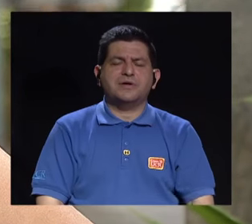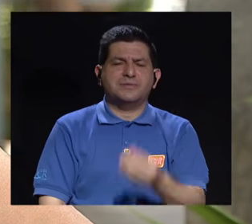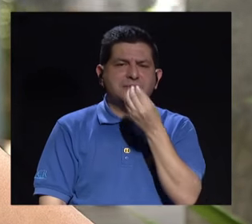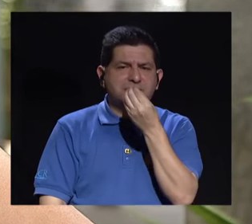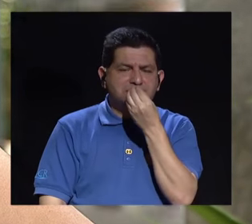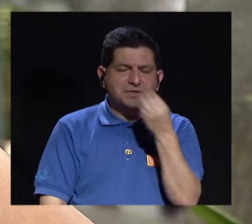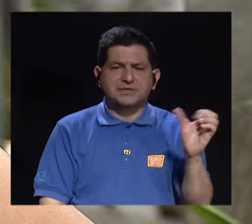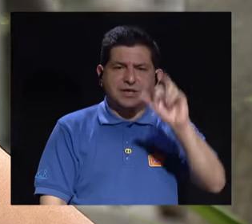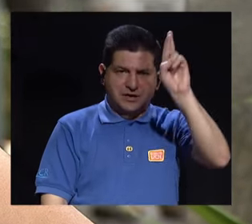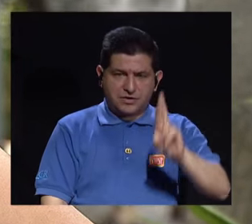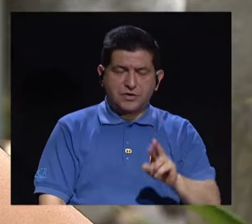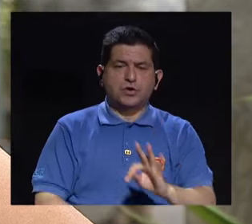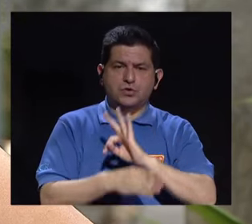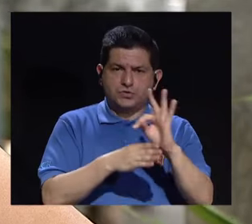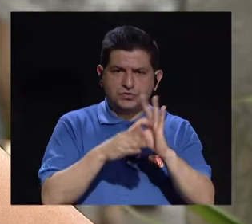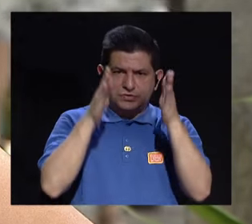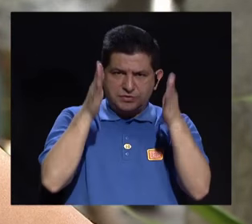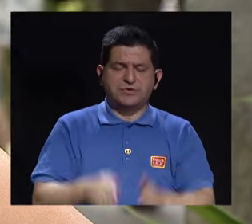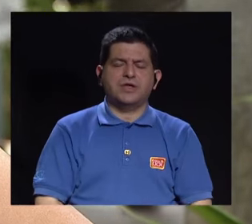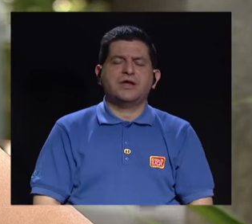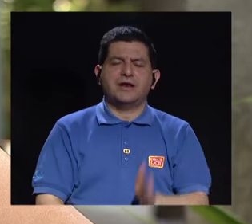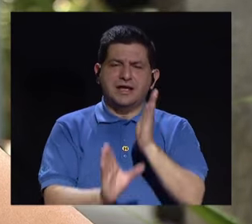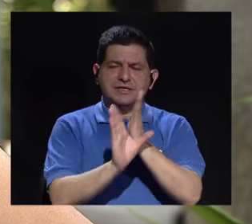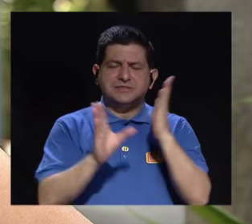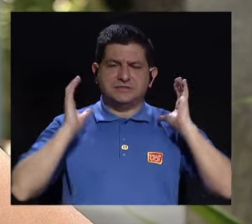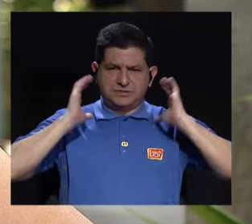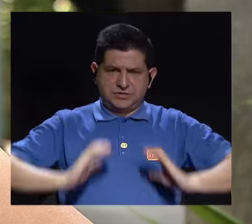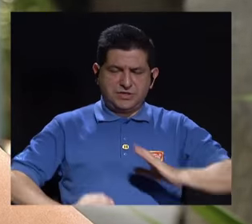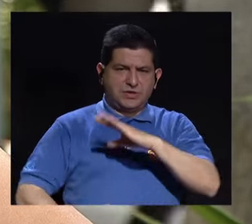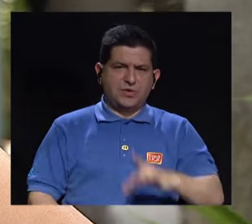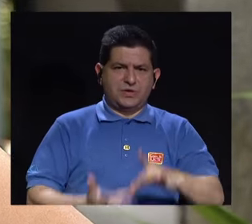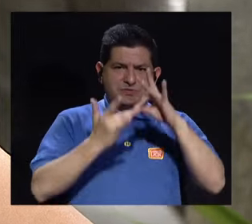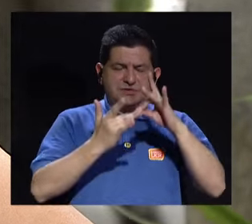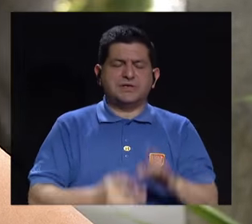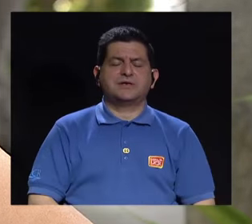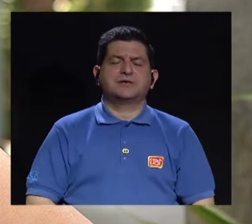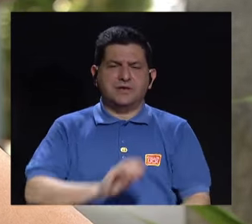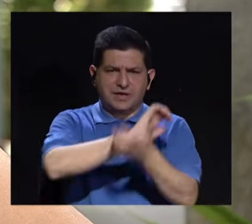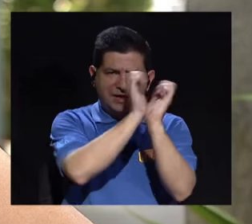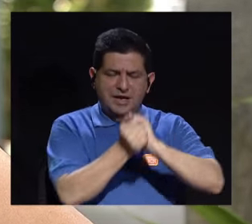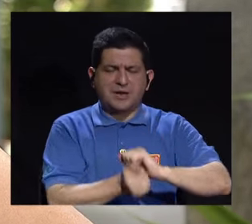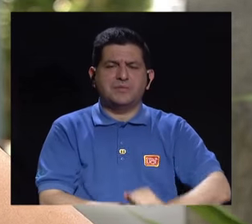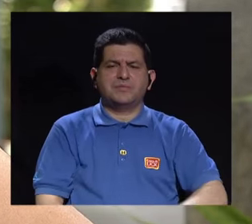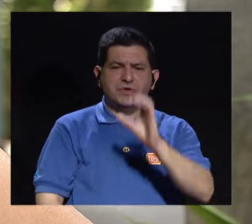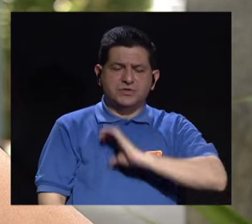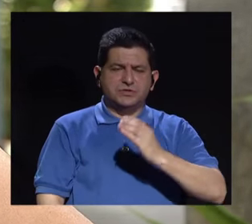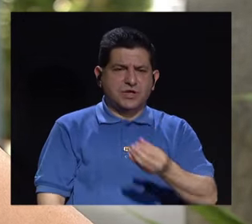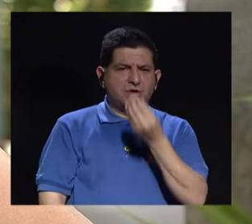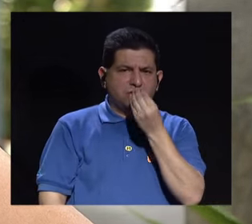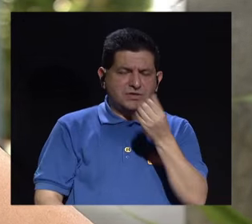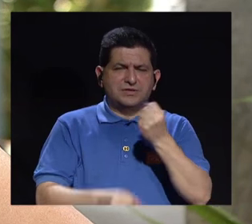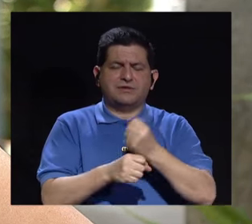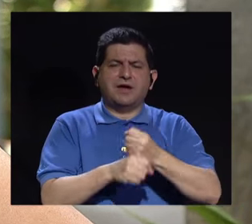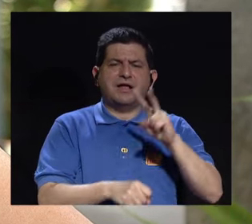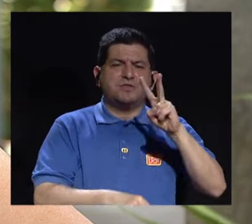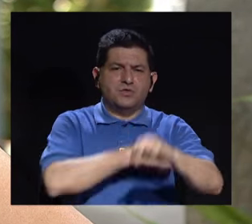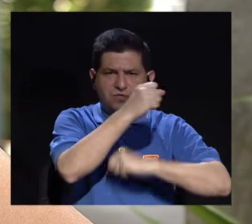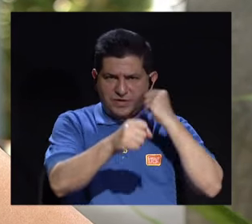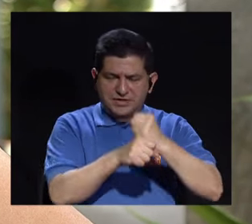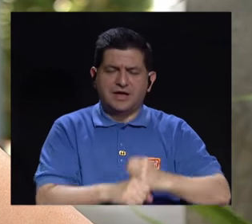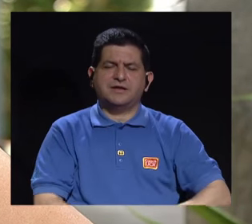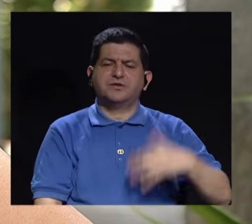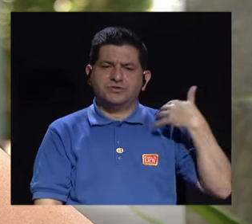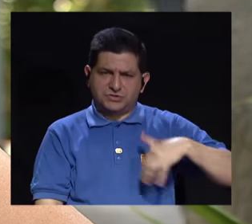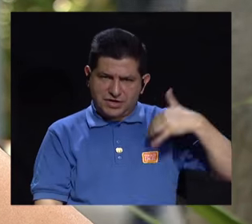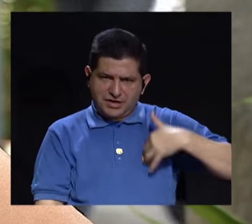Alimentarios de Costa Rica, es terapeuta psicocorporal y especialista en trastornos de la conducta alimentaria, trabajando desde hace 20